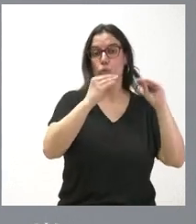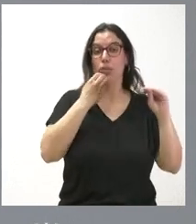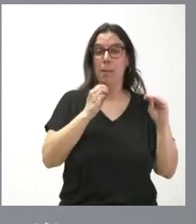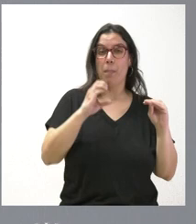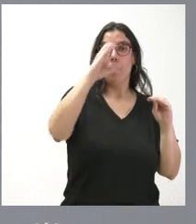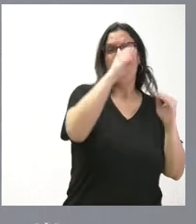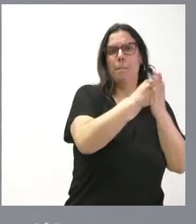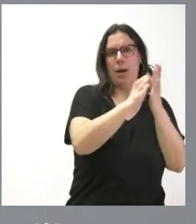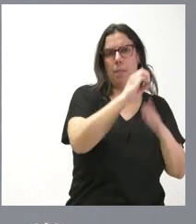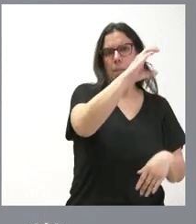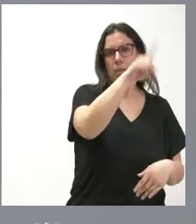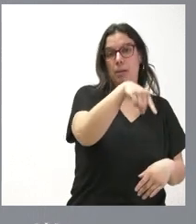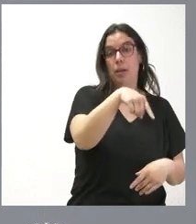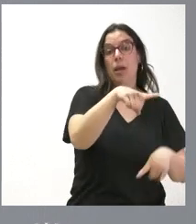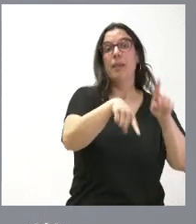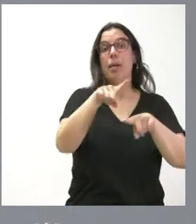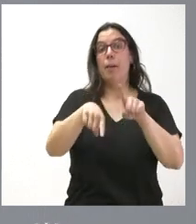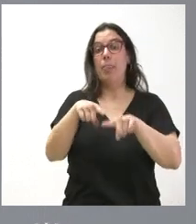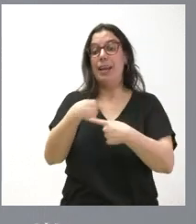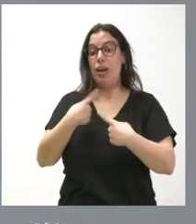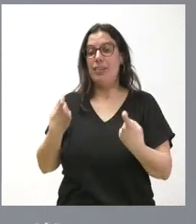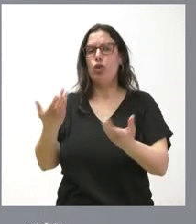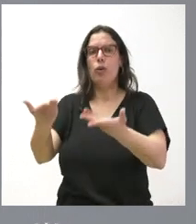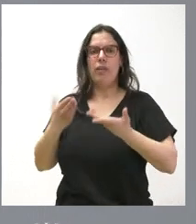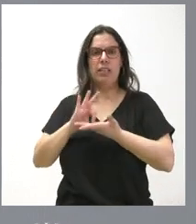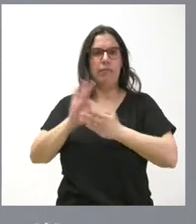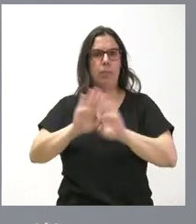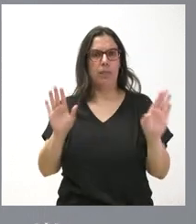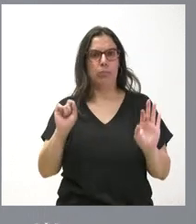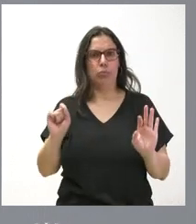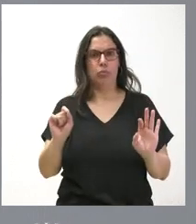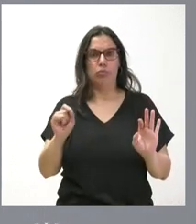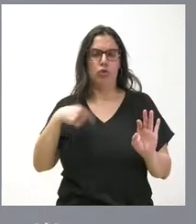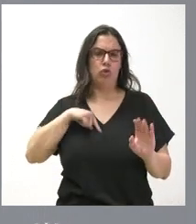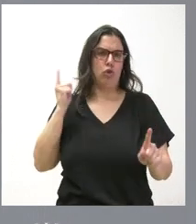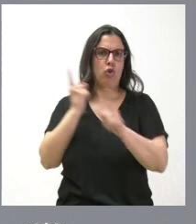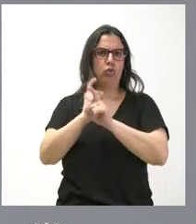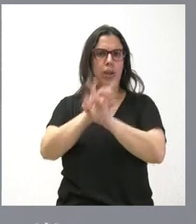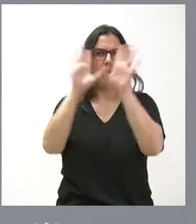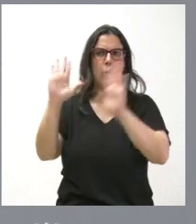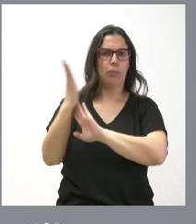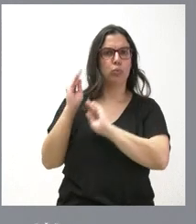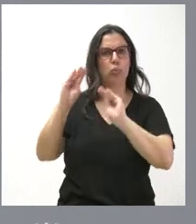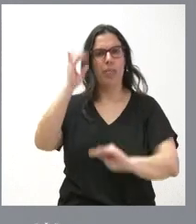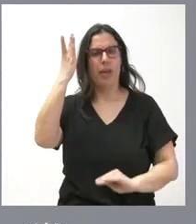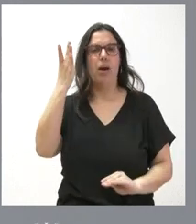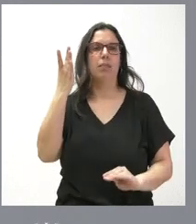Y que los servicios se reciben en función de las necesidades de cada persona. Y, por tanto, nos oponemos radicalmente a que se plantee la idea